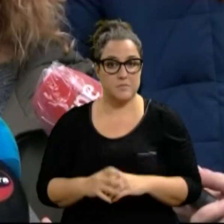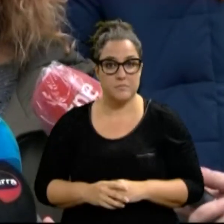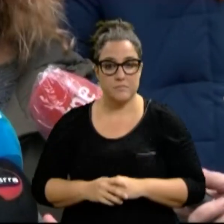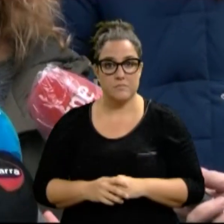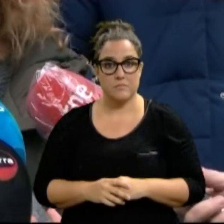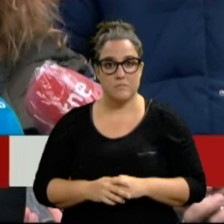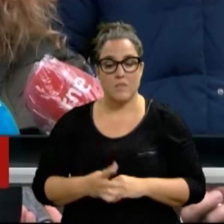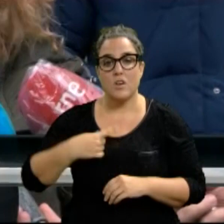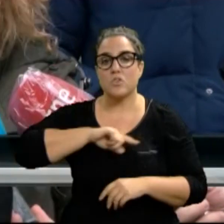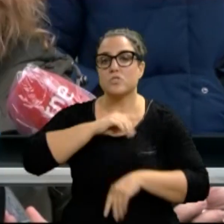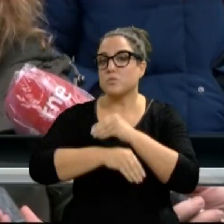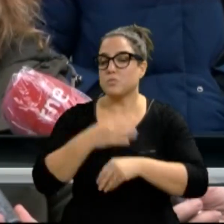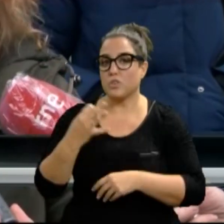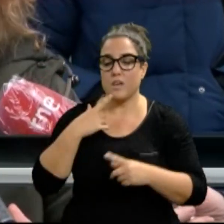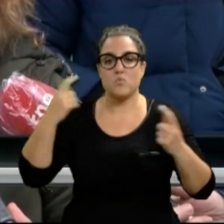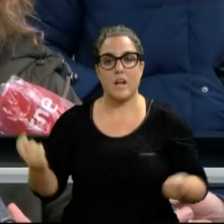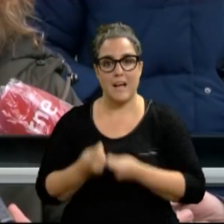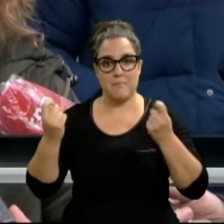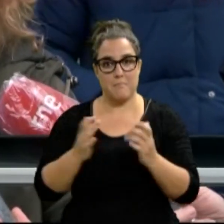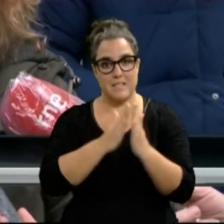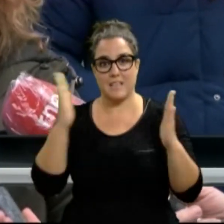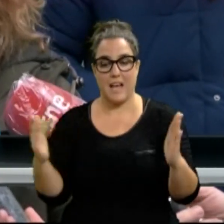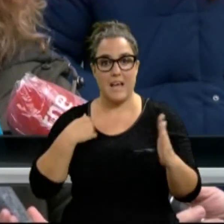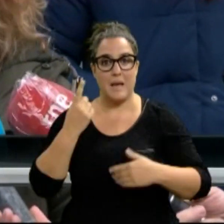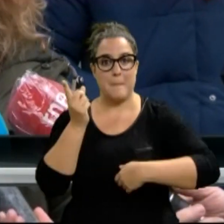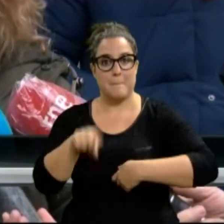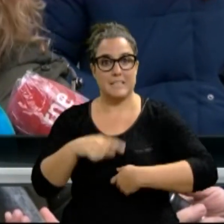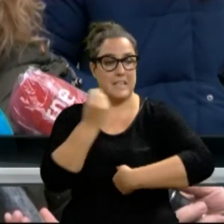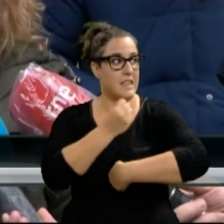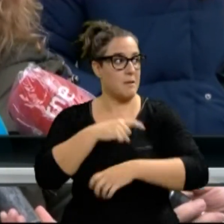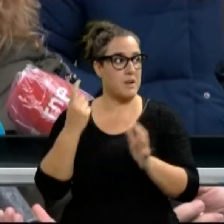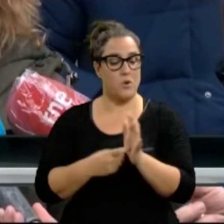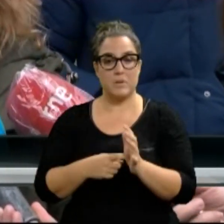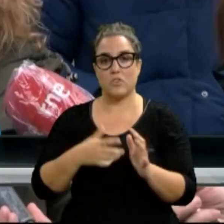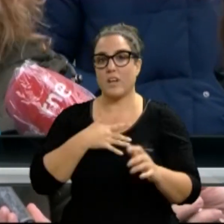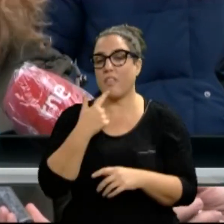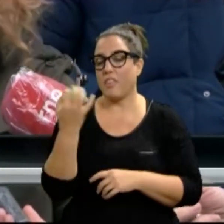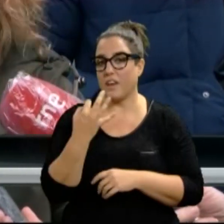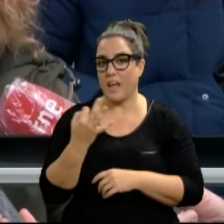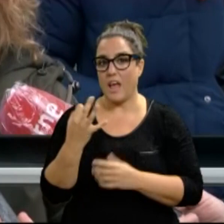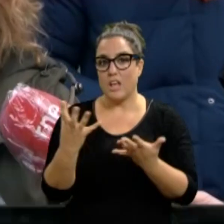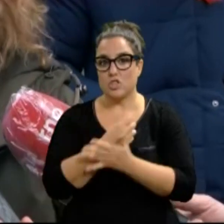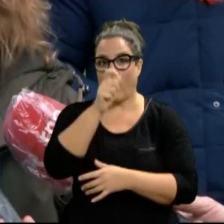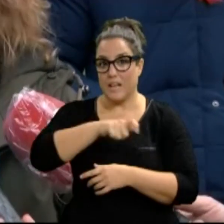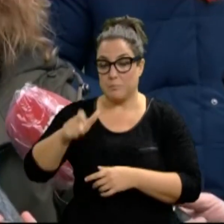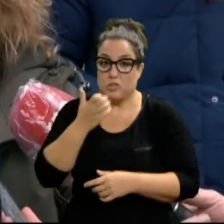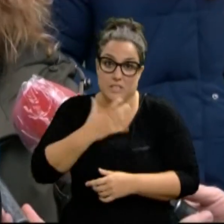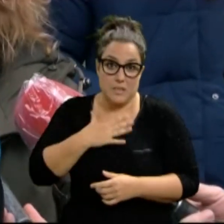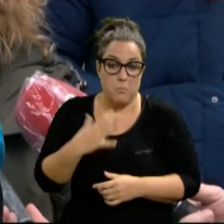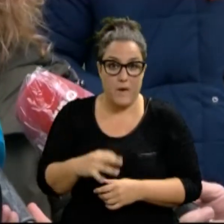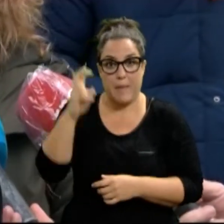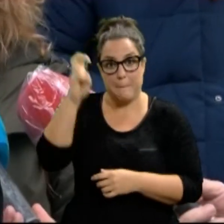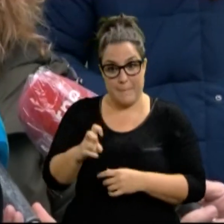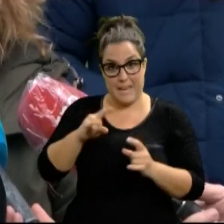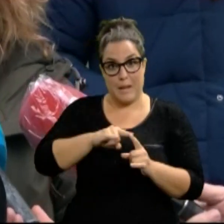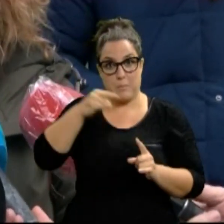Lo que hemos hecho es una campaña que va a durar todo el mes de diciembre, que consiste en que las personas, todas las que puedan, se acerquen a